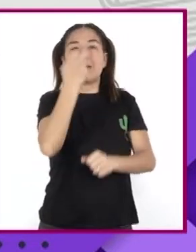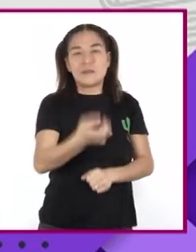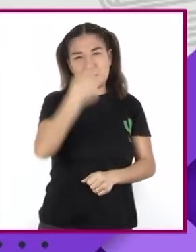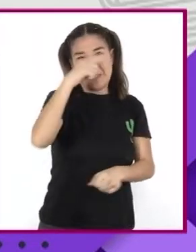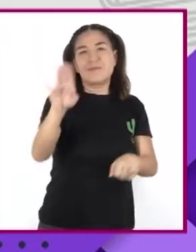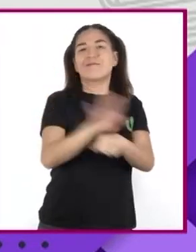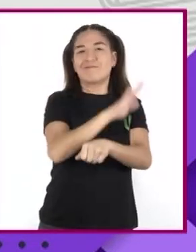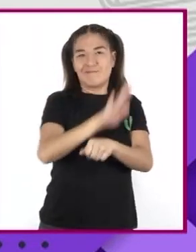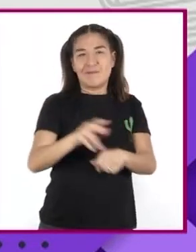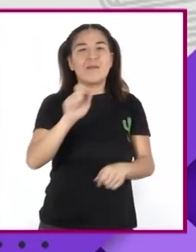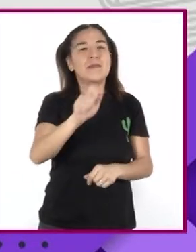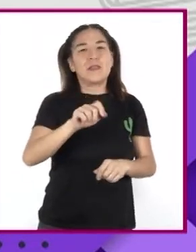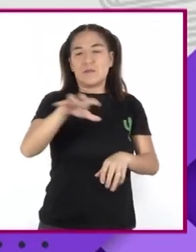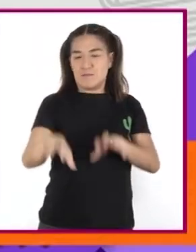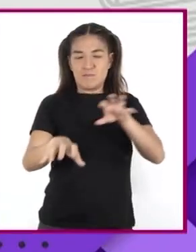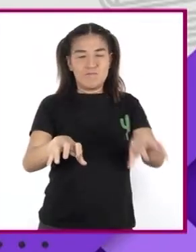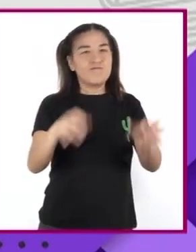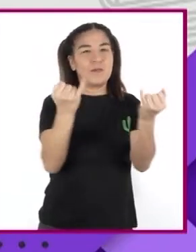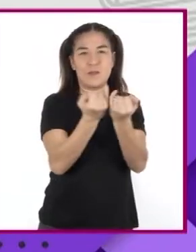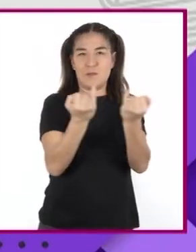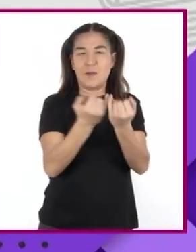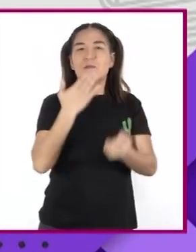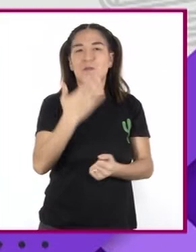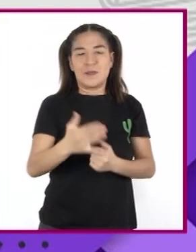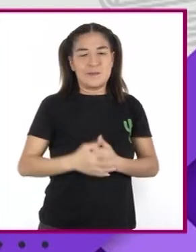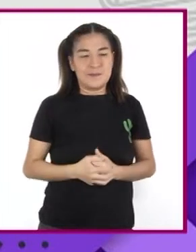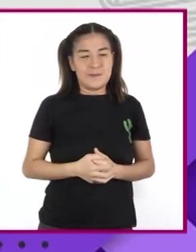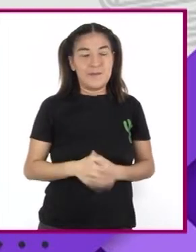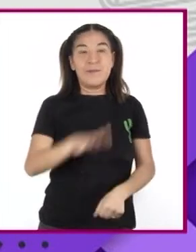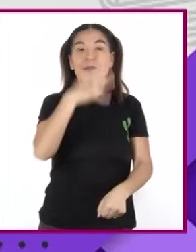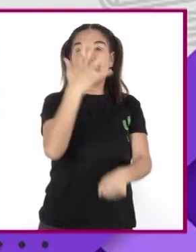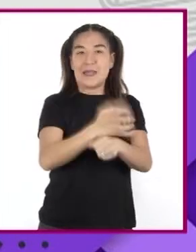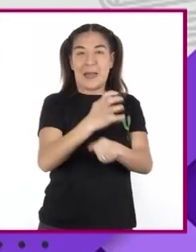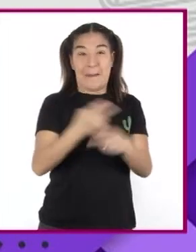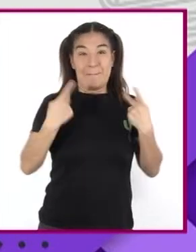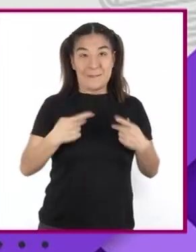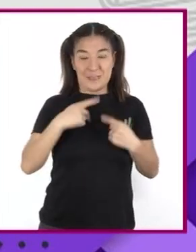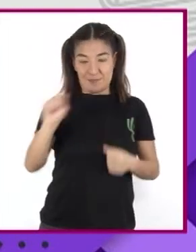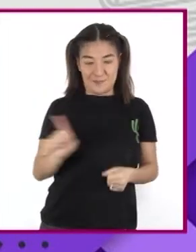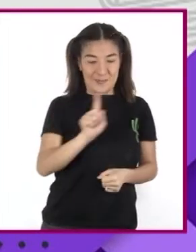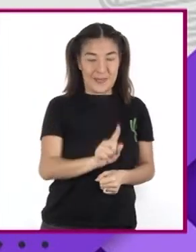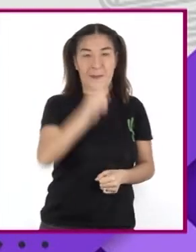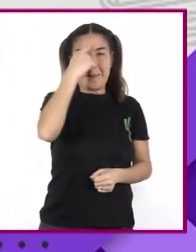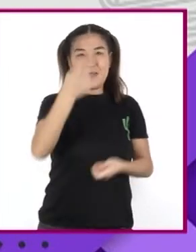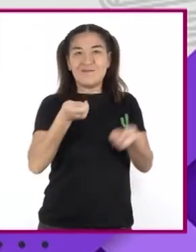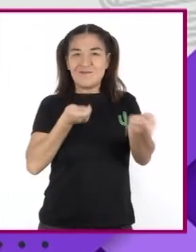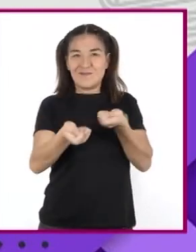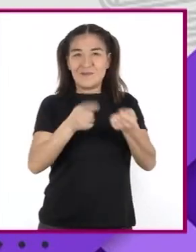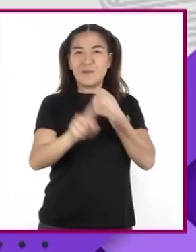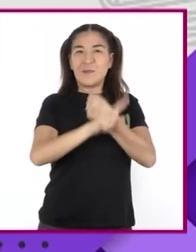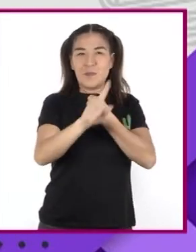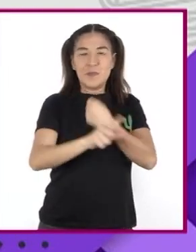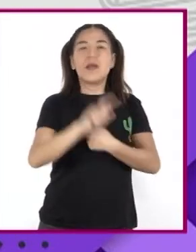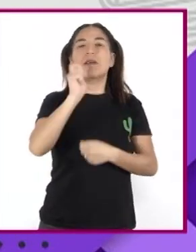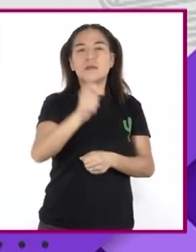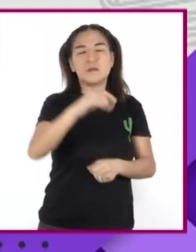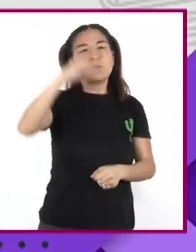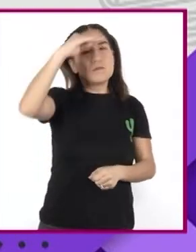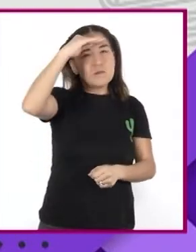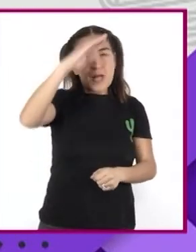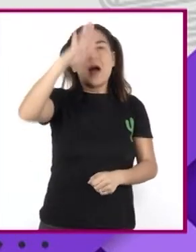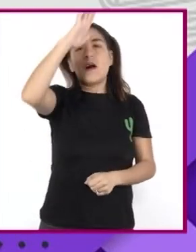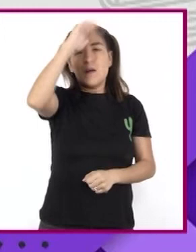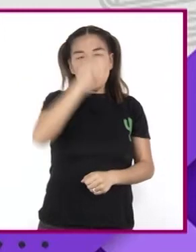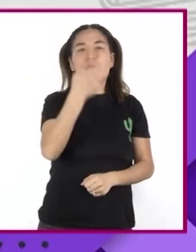A ambas partes Quinto Con ayuda De la persona Mediadora Las partes En conflicto Toman acuerdos